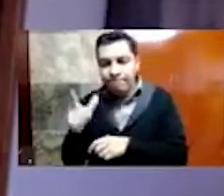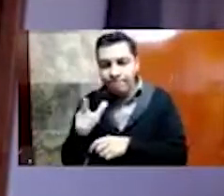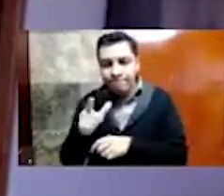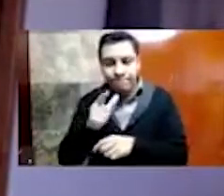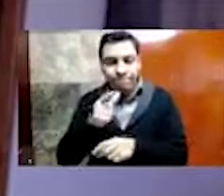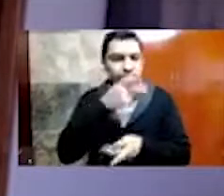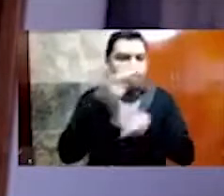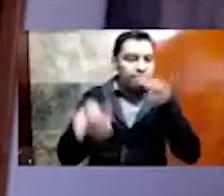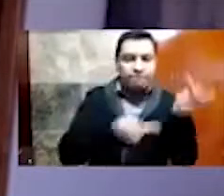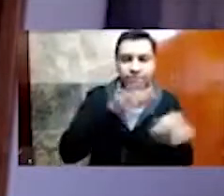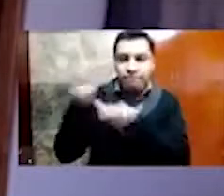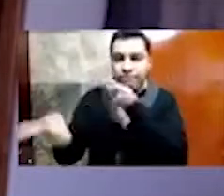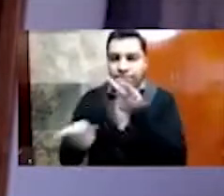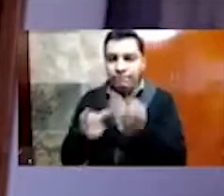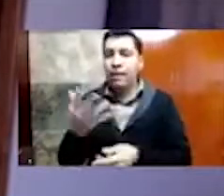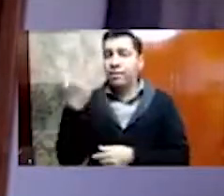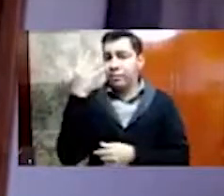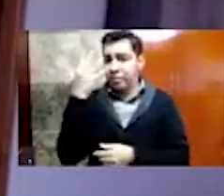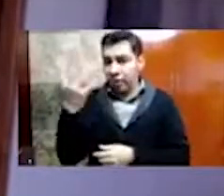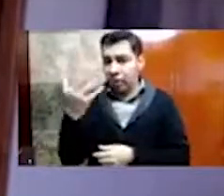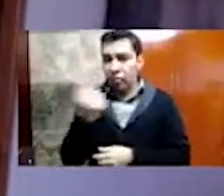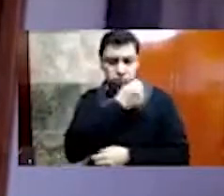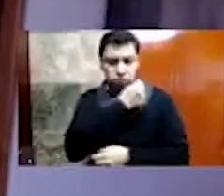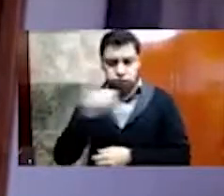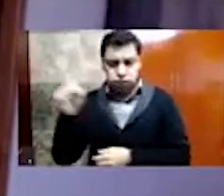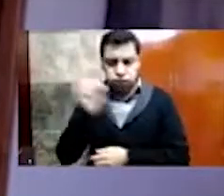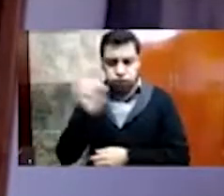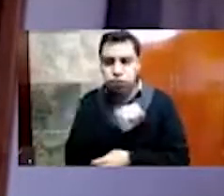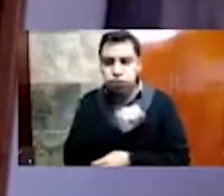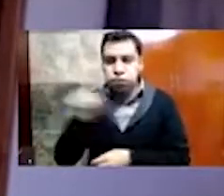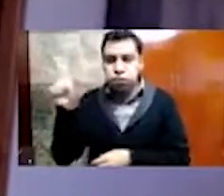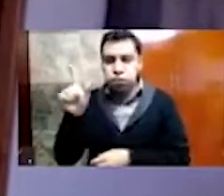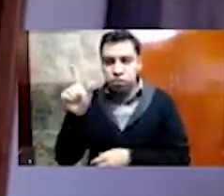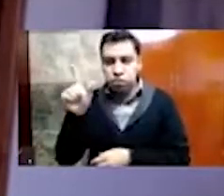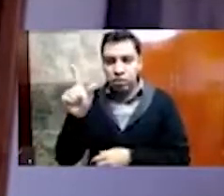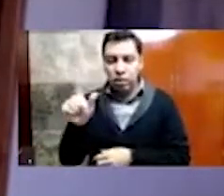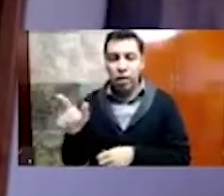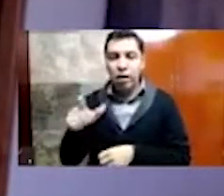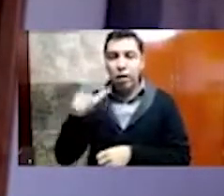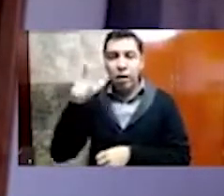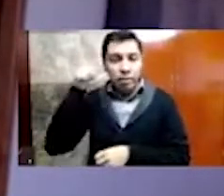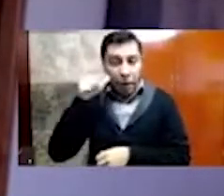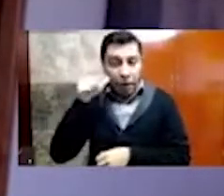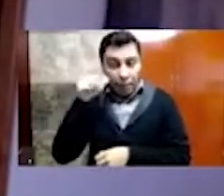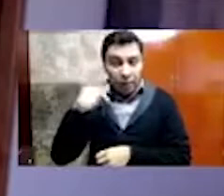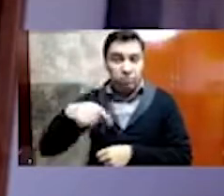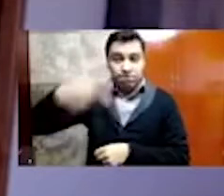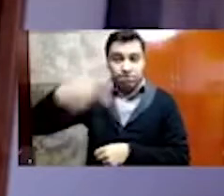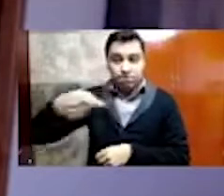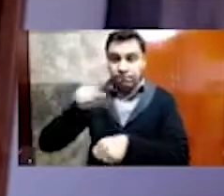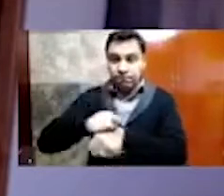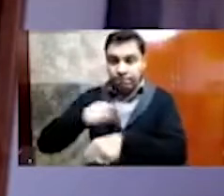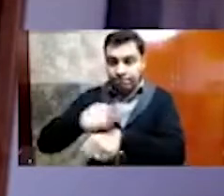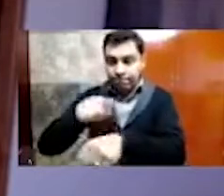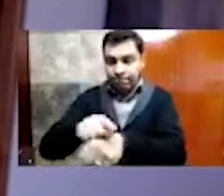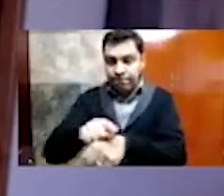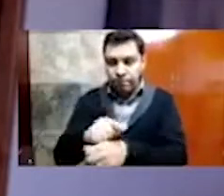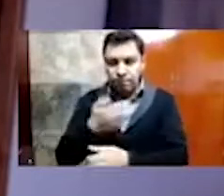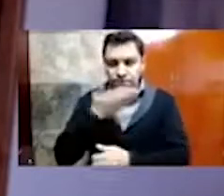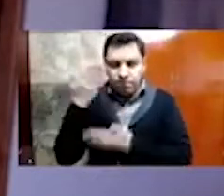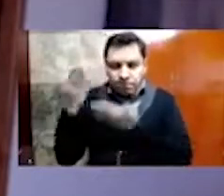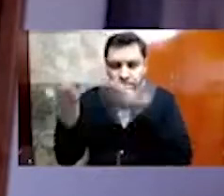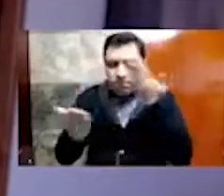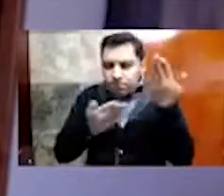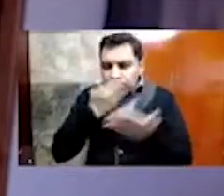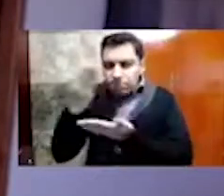cinco especialistas a lo largo de cinco días analizarán, analizarán desde diversas perspectivas el pasado y el presente del Valle